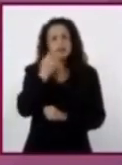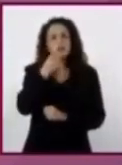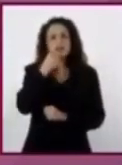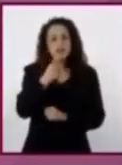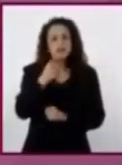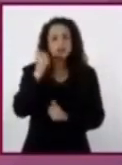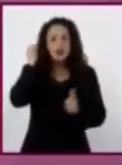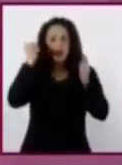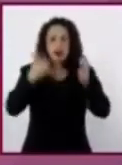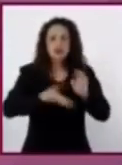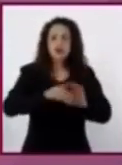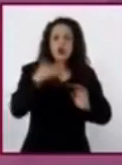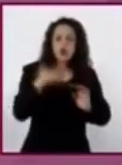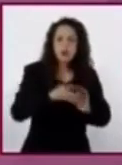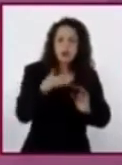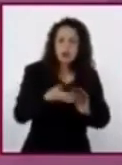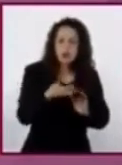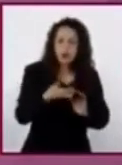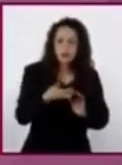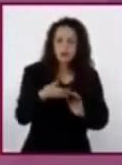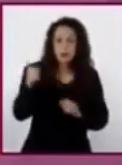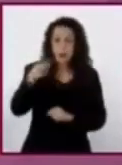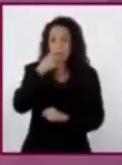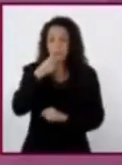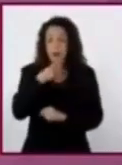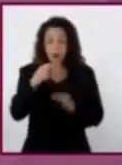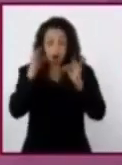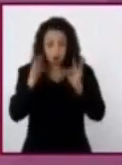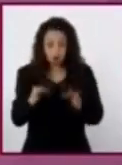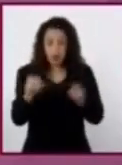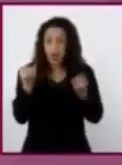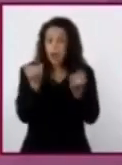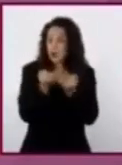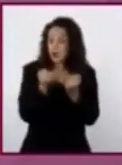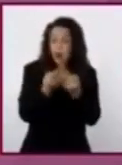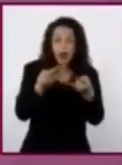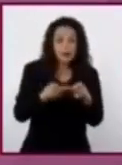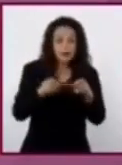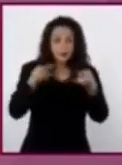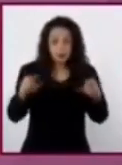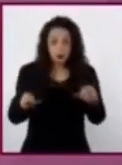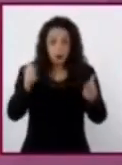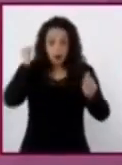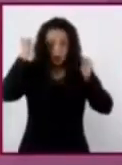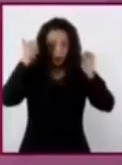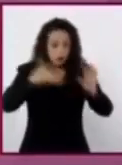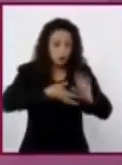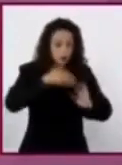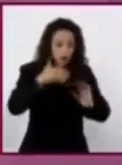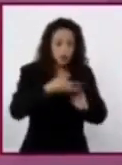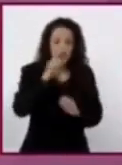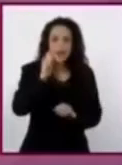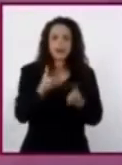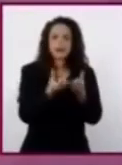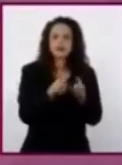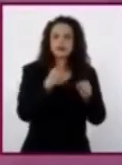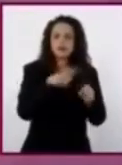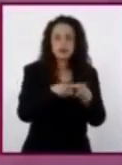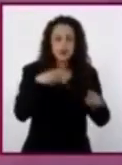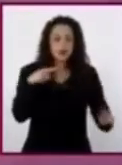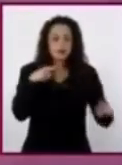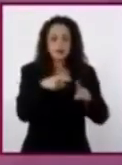Casi de manera formal, me dijo que, al igual que la historia, la arqueología es una disciplina social enfocada en el